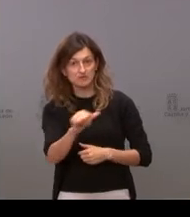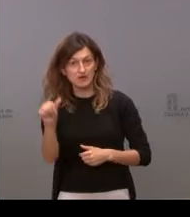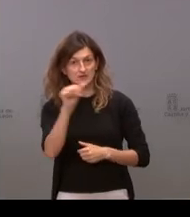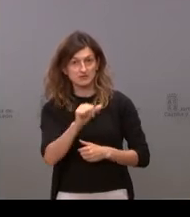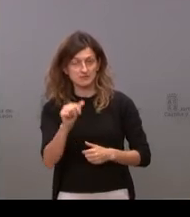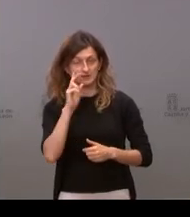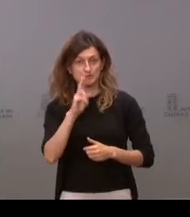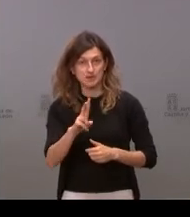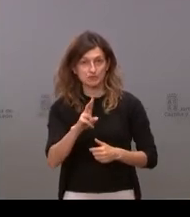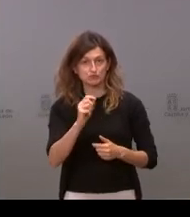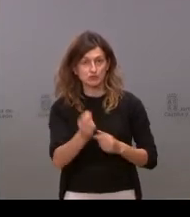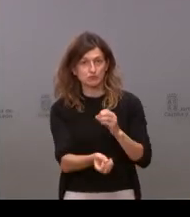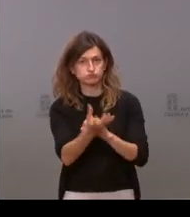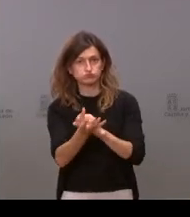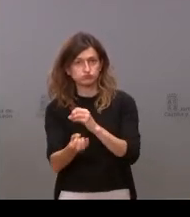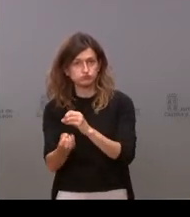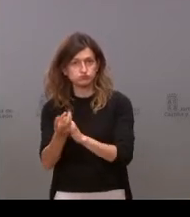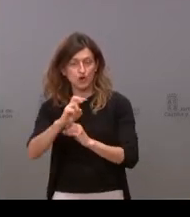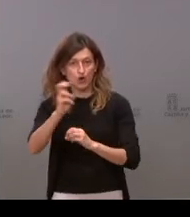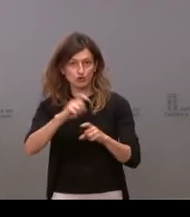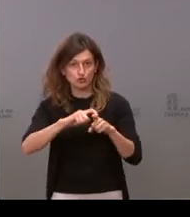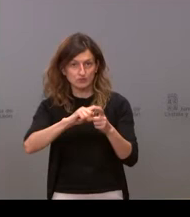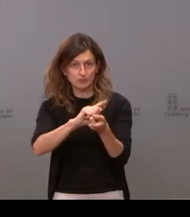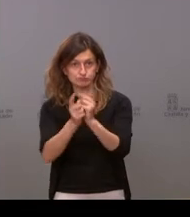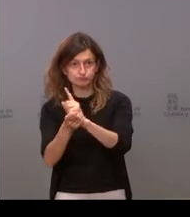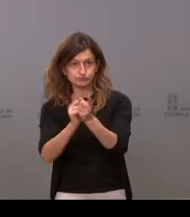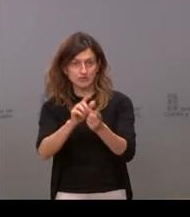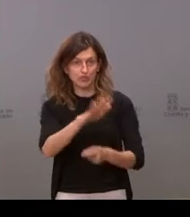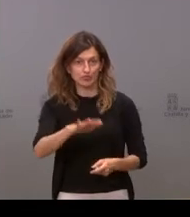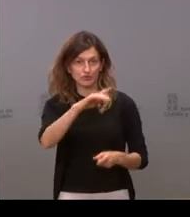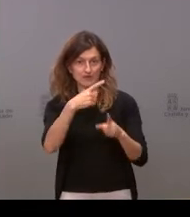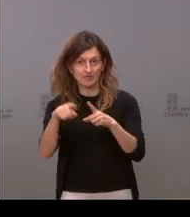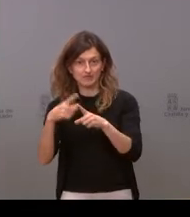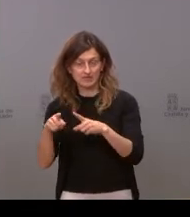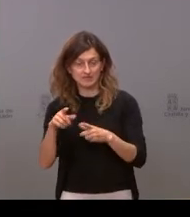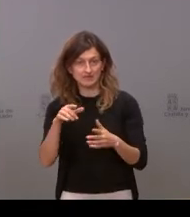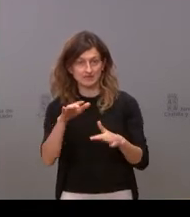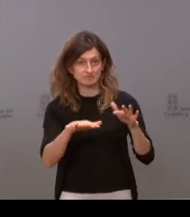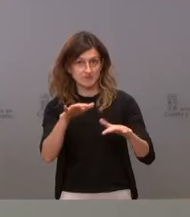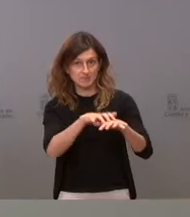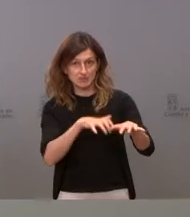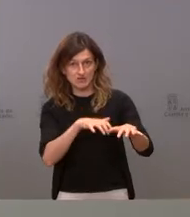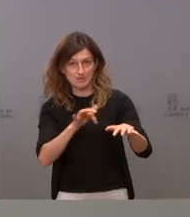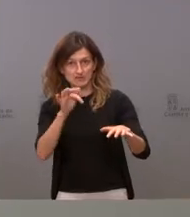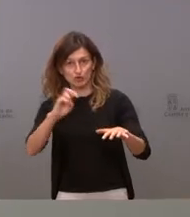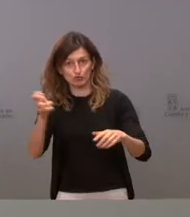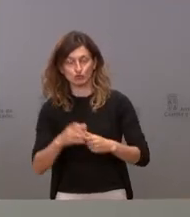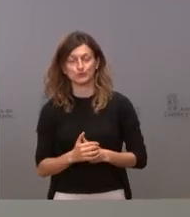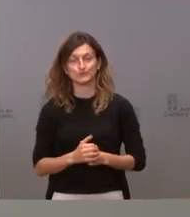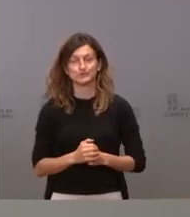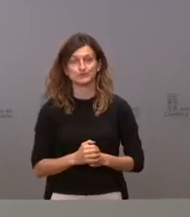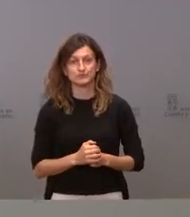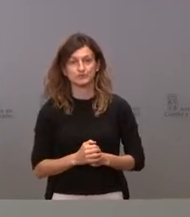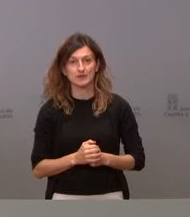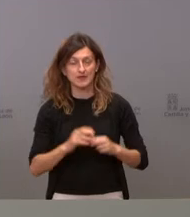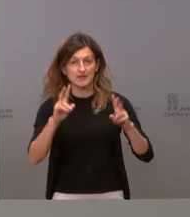comprobar cómo van apareciendo otras variantes en diferentes lugares conviviendo con la mayoritaria. Sobre la presencia de la